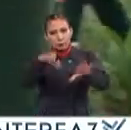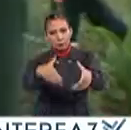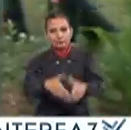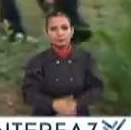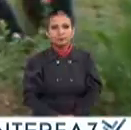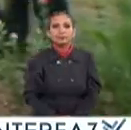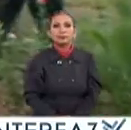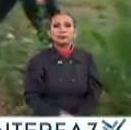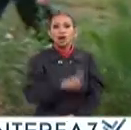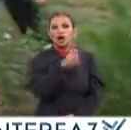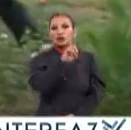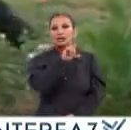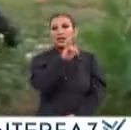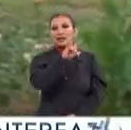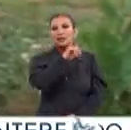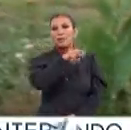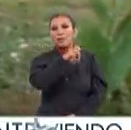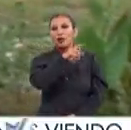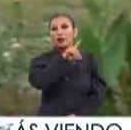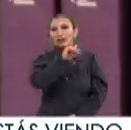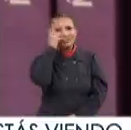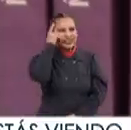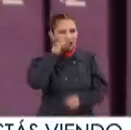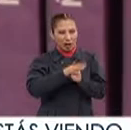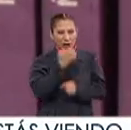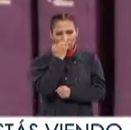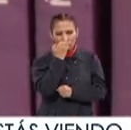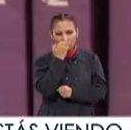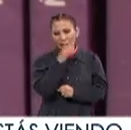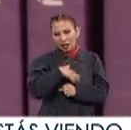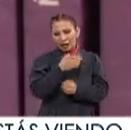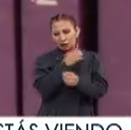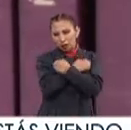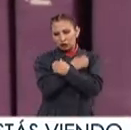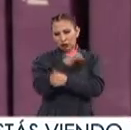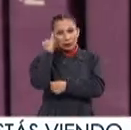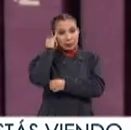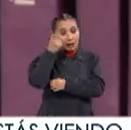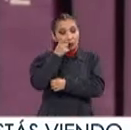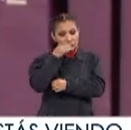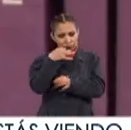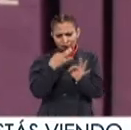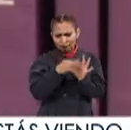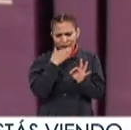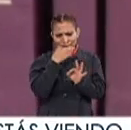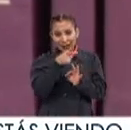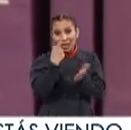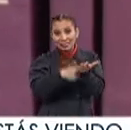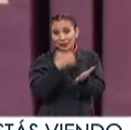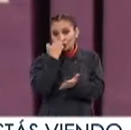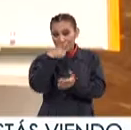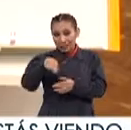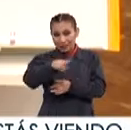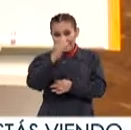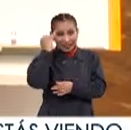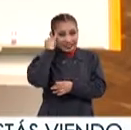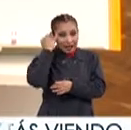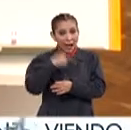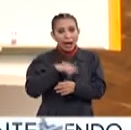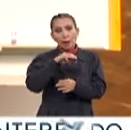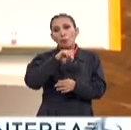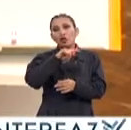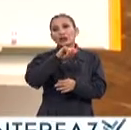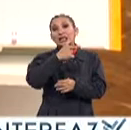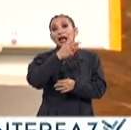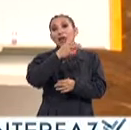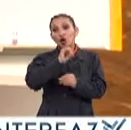comunidad Rosalinda Morales Garza Directora de Educación Indígena Destacó la pertinencia de que en las escuelas indígenas y multigrado